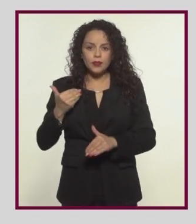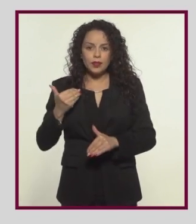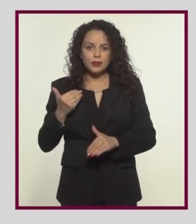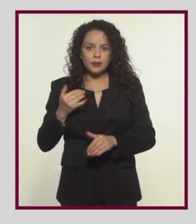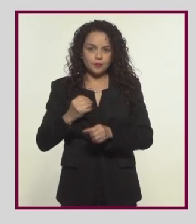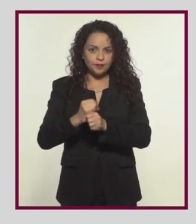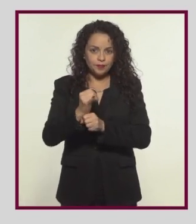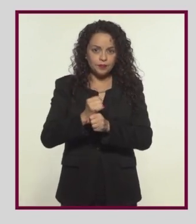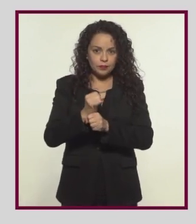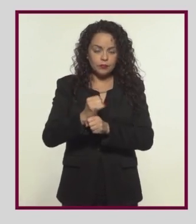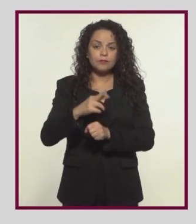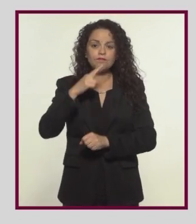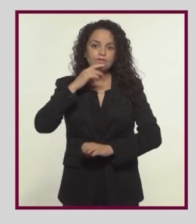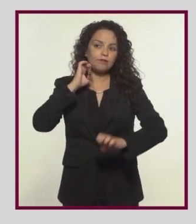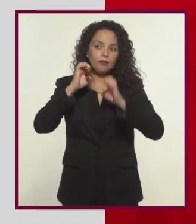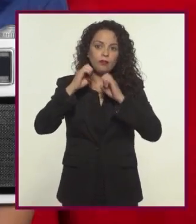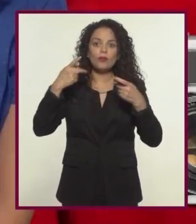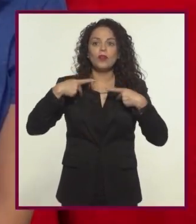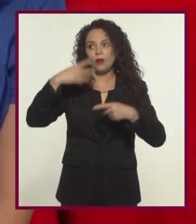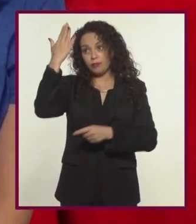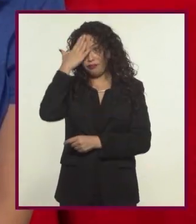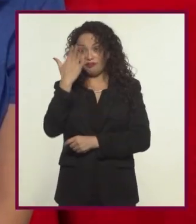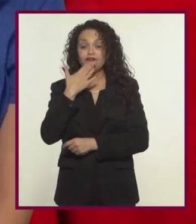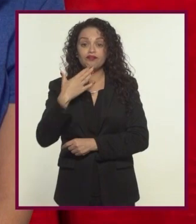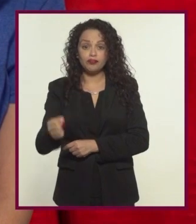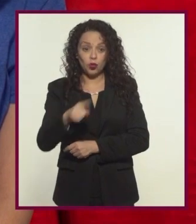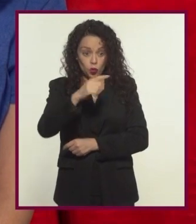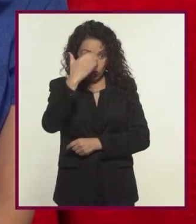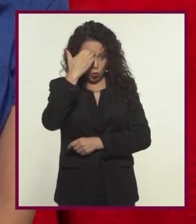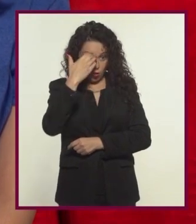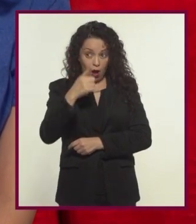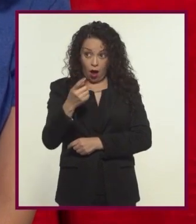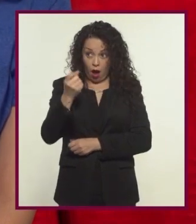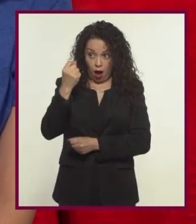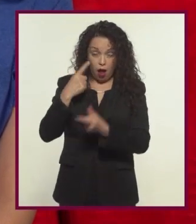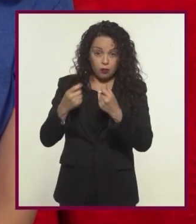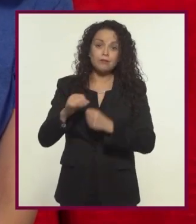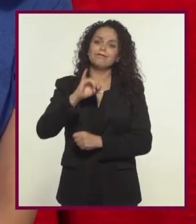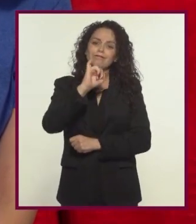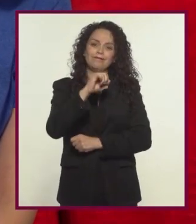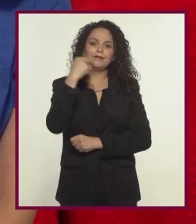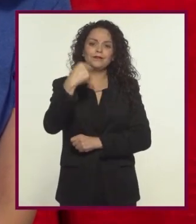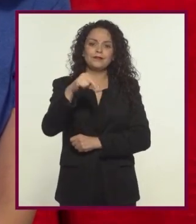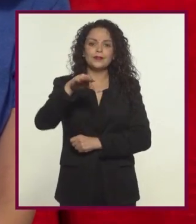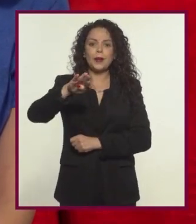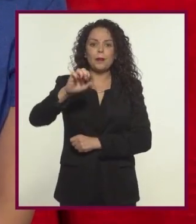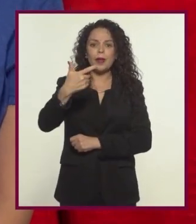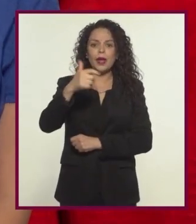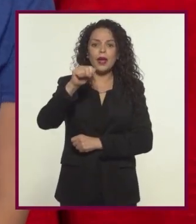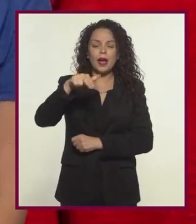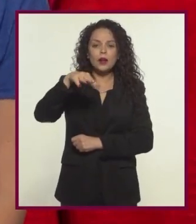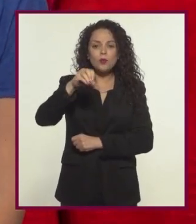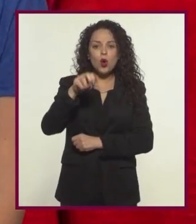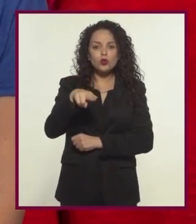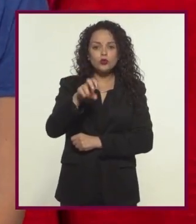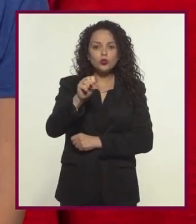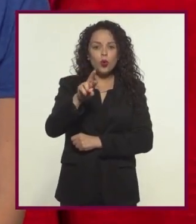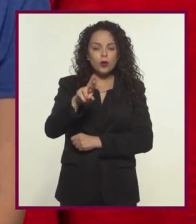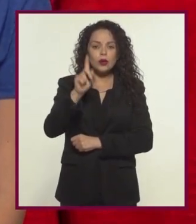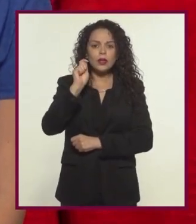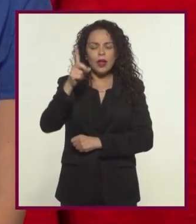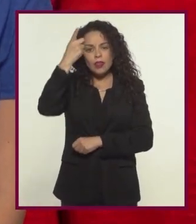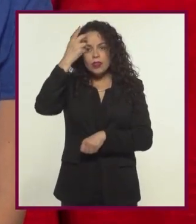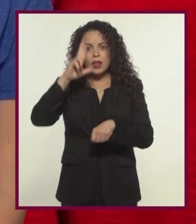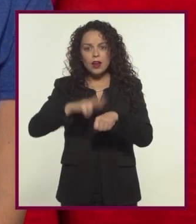que nosotros investiguemos sobre el tema, hacemos una pequeña entrevista con un experto? ¿Conoces a alguien? Sí. Se llama Megan